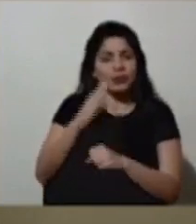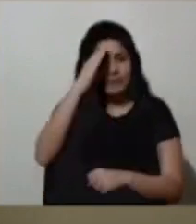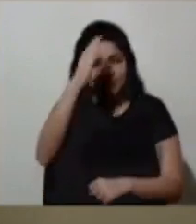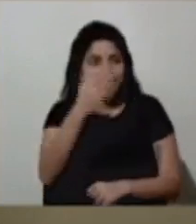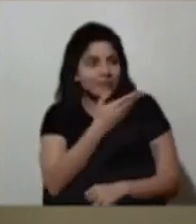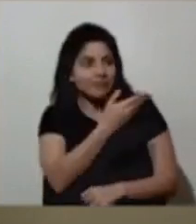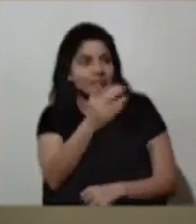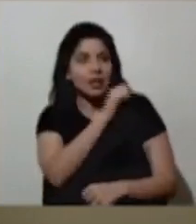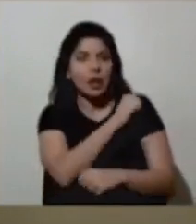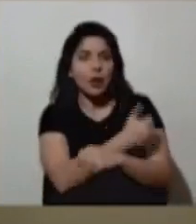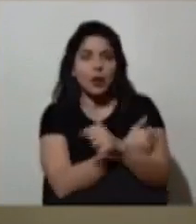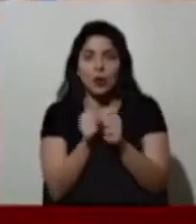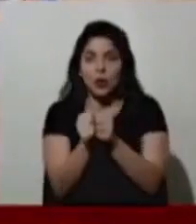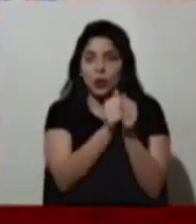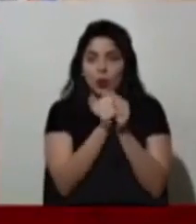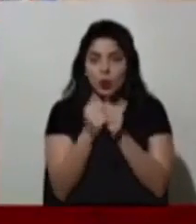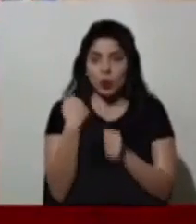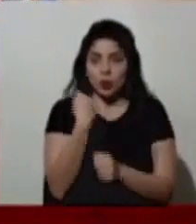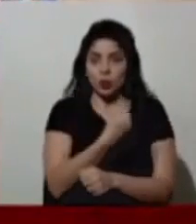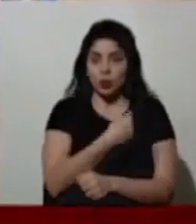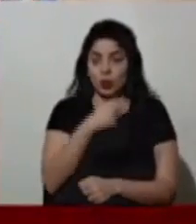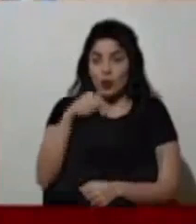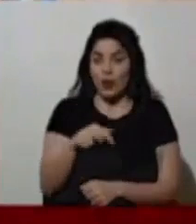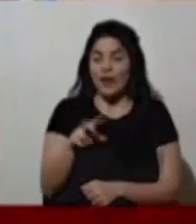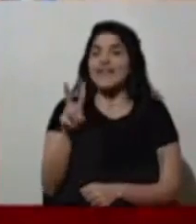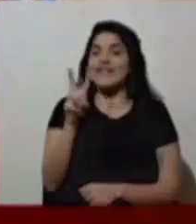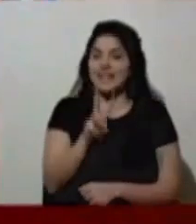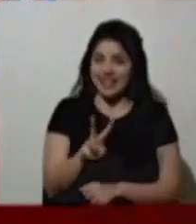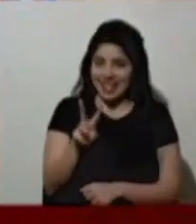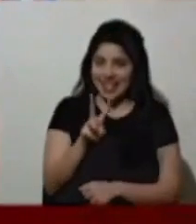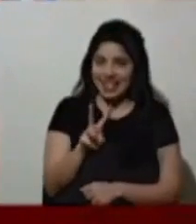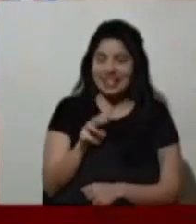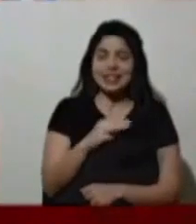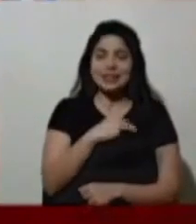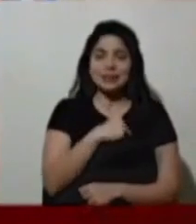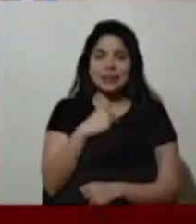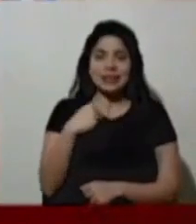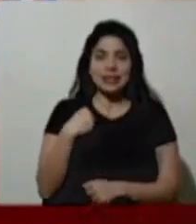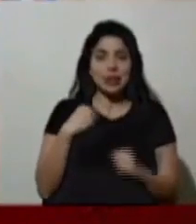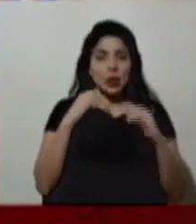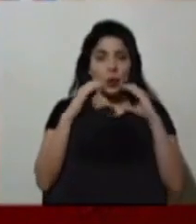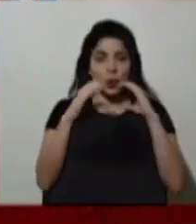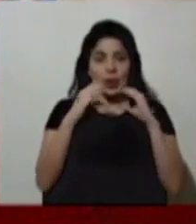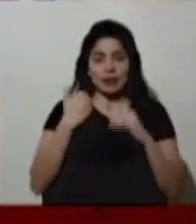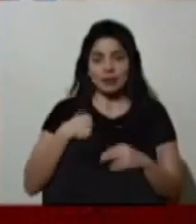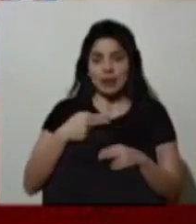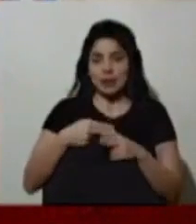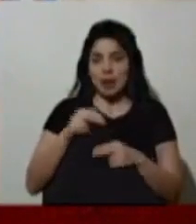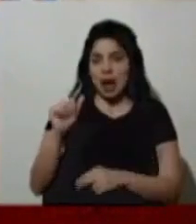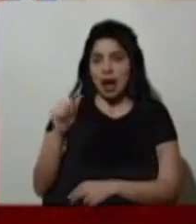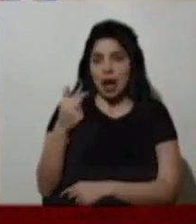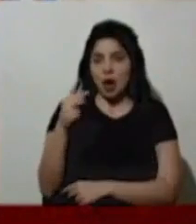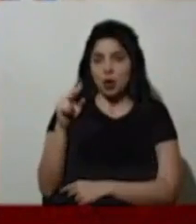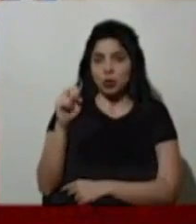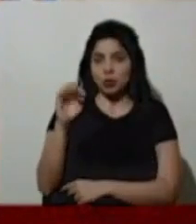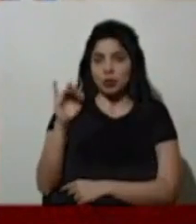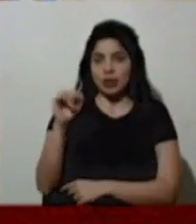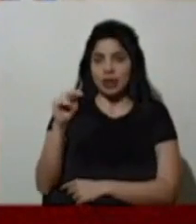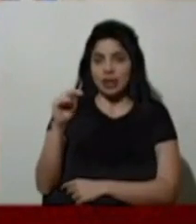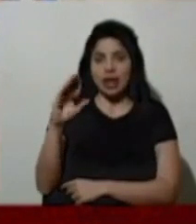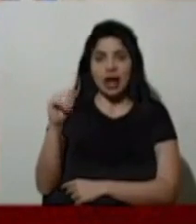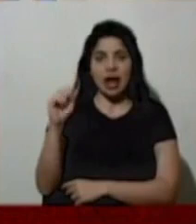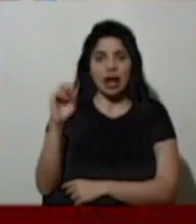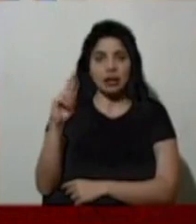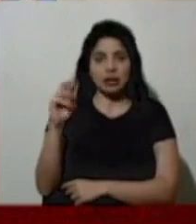autoridades que nos acompañan este viernes, el ministro de comunicación, el señor Agustín Castro y el